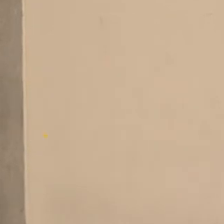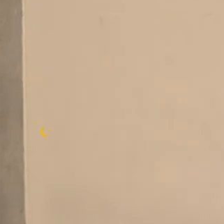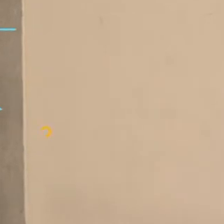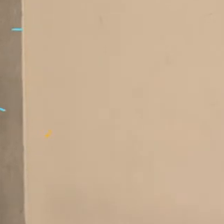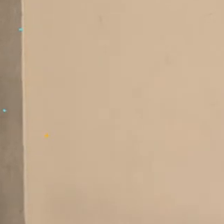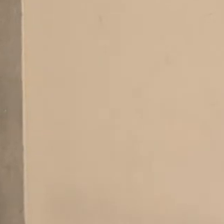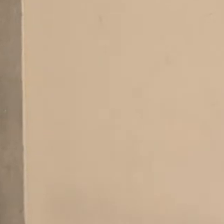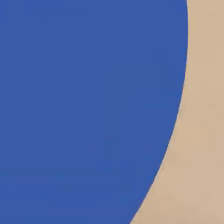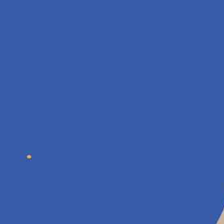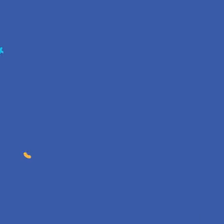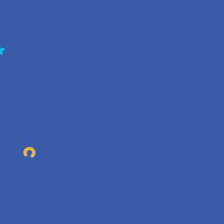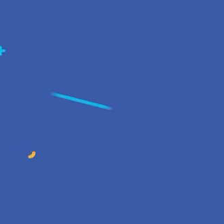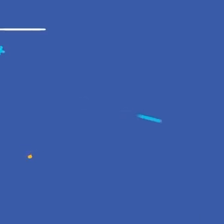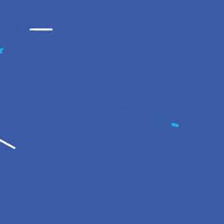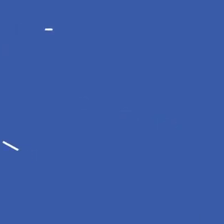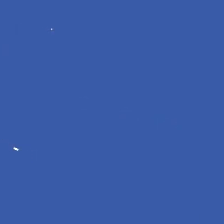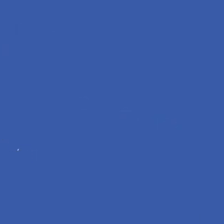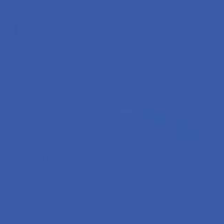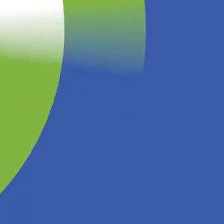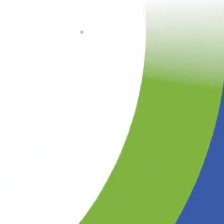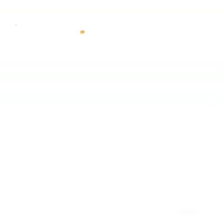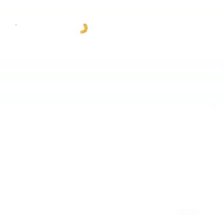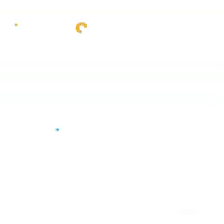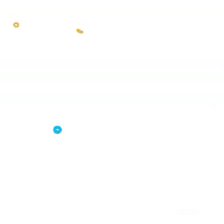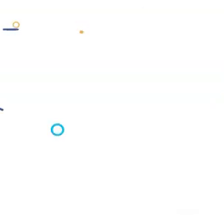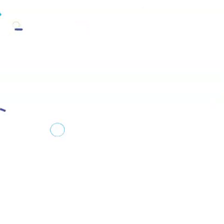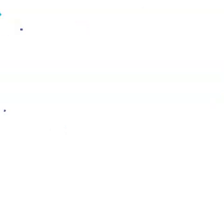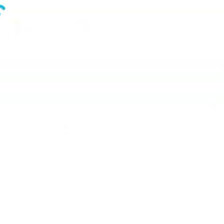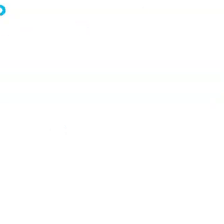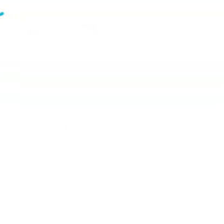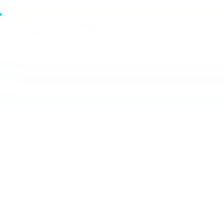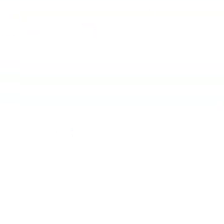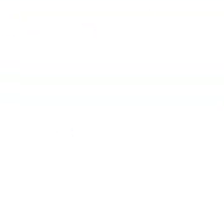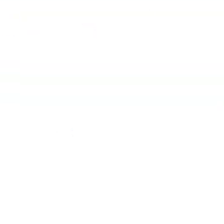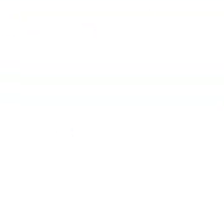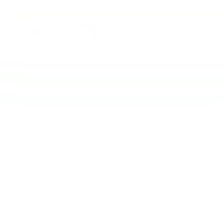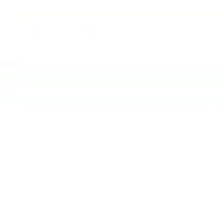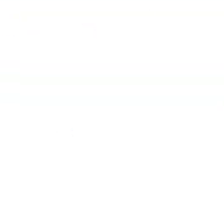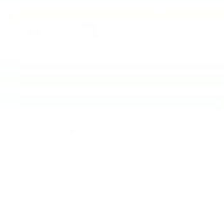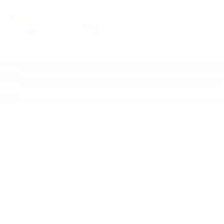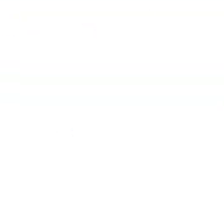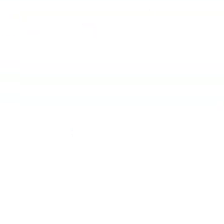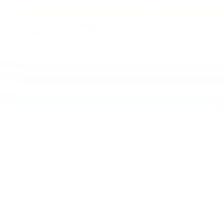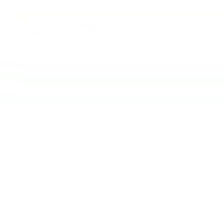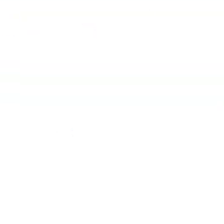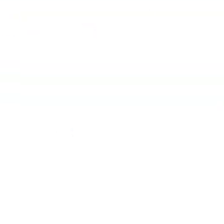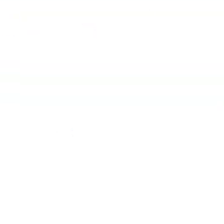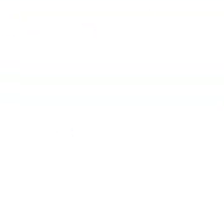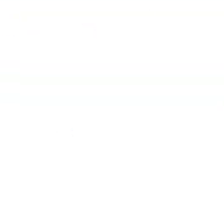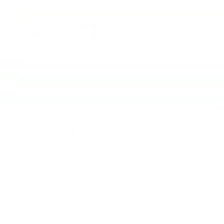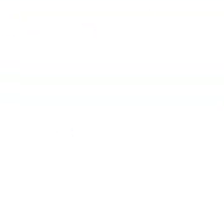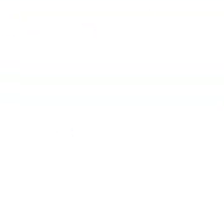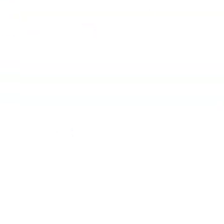regresen con seguridad. Universidad del Magdalena, aún más incluyente e innovadora.